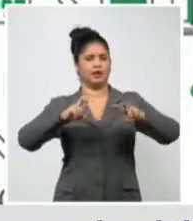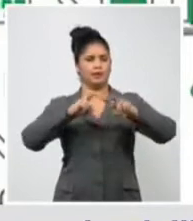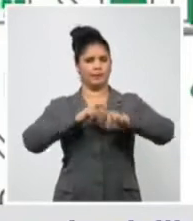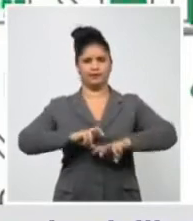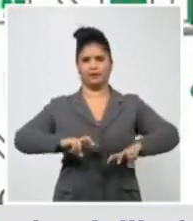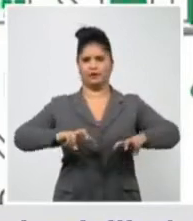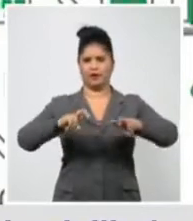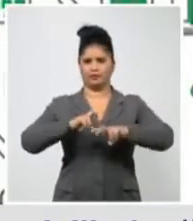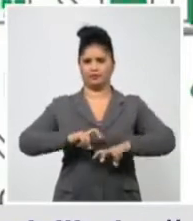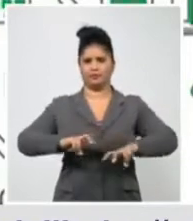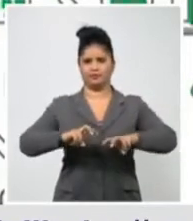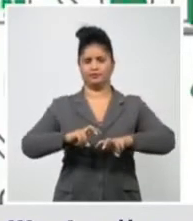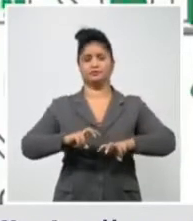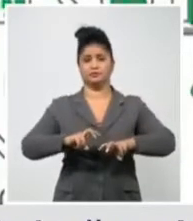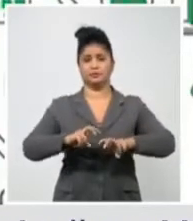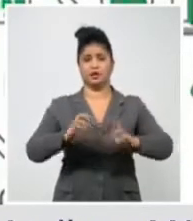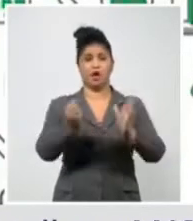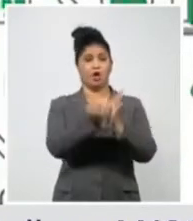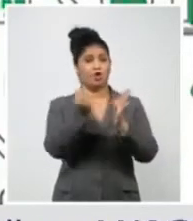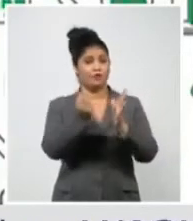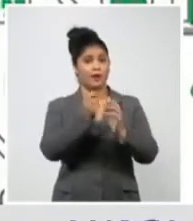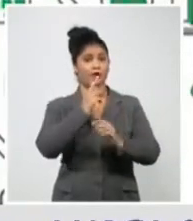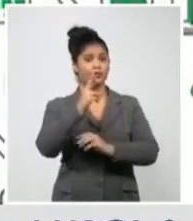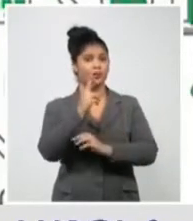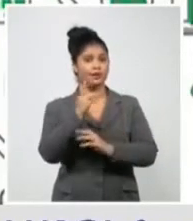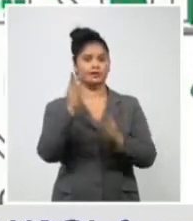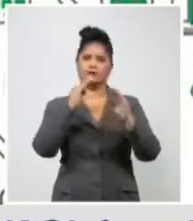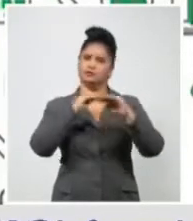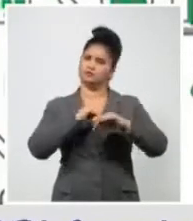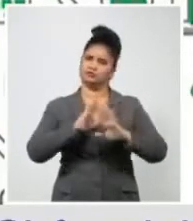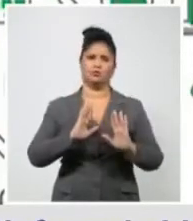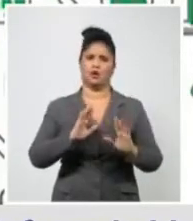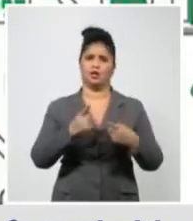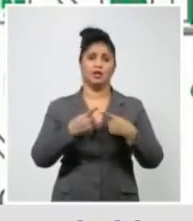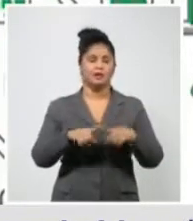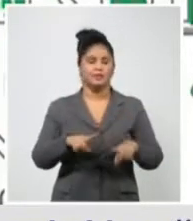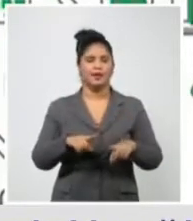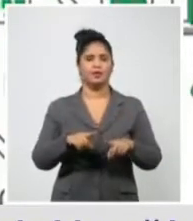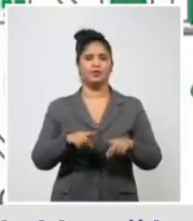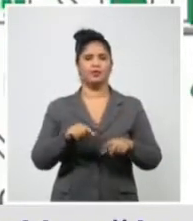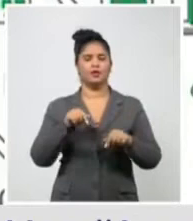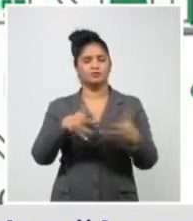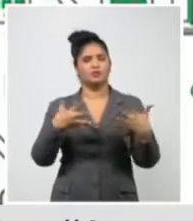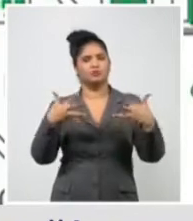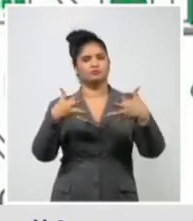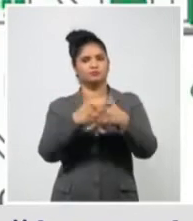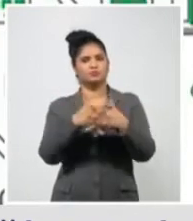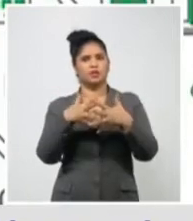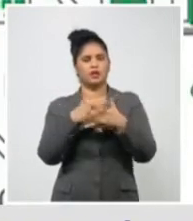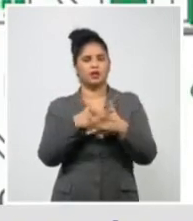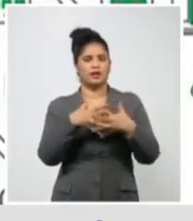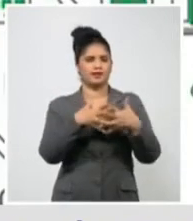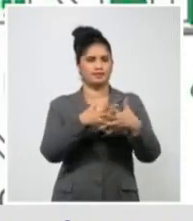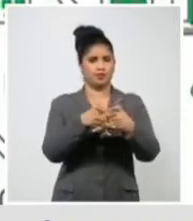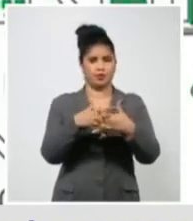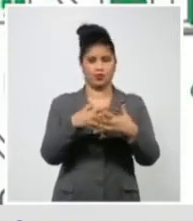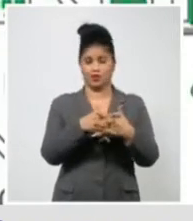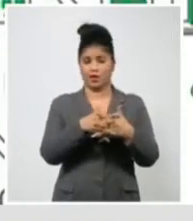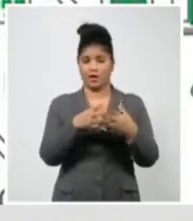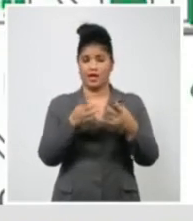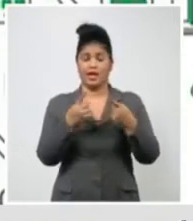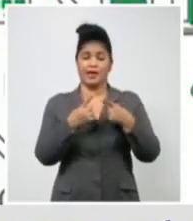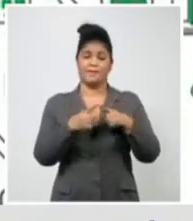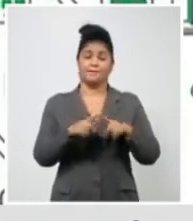potencialmente sí pueden interferir, no hay elementos para decir que interfieren.